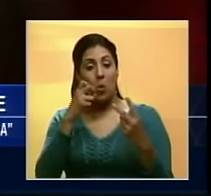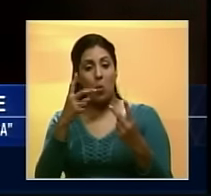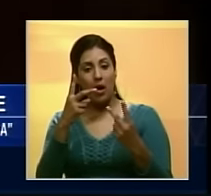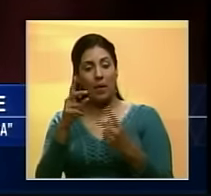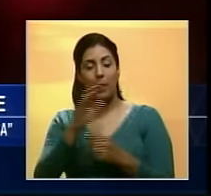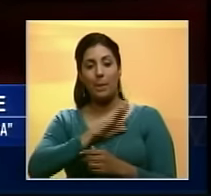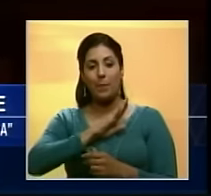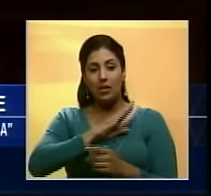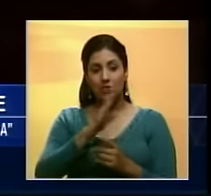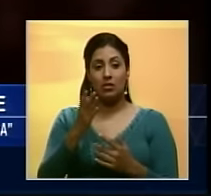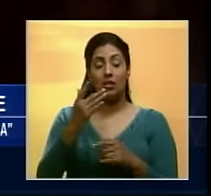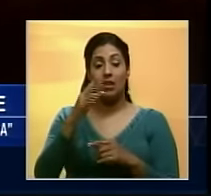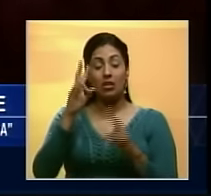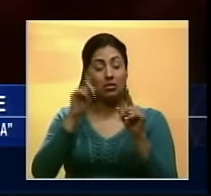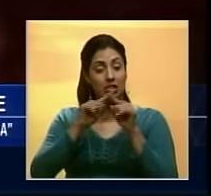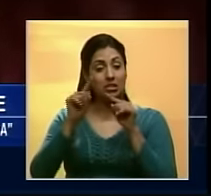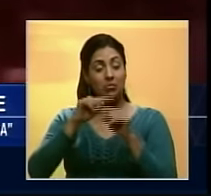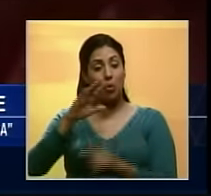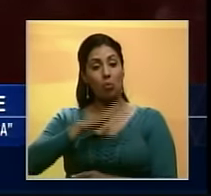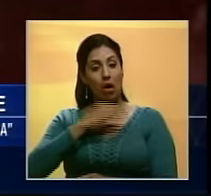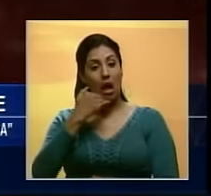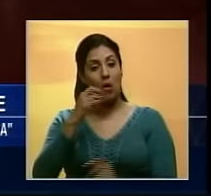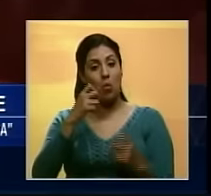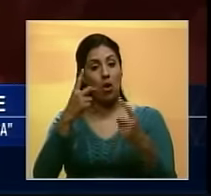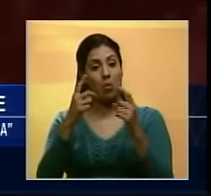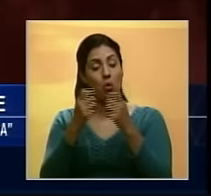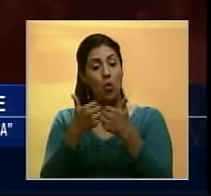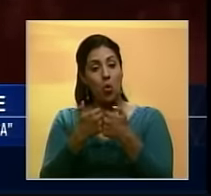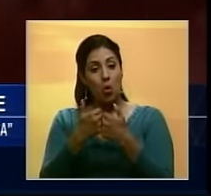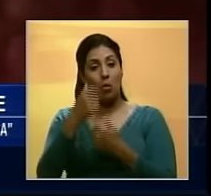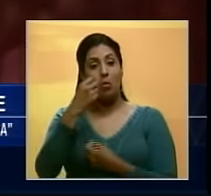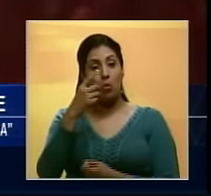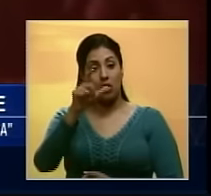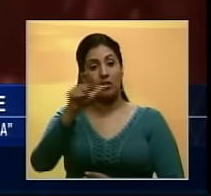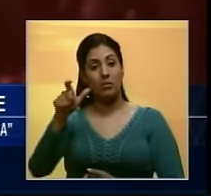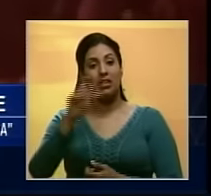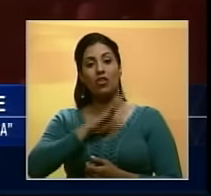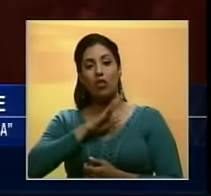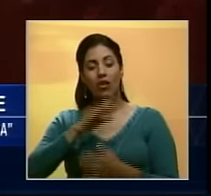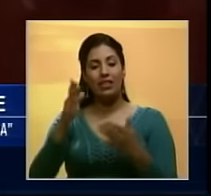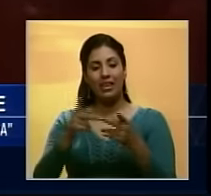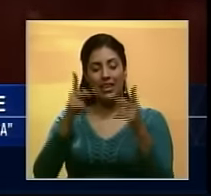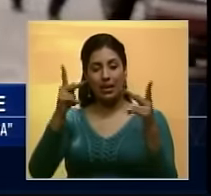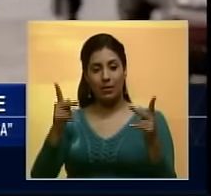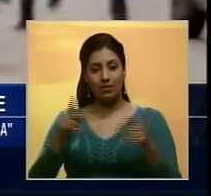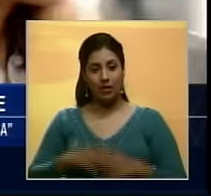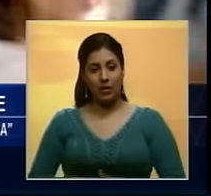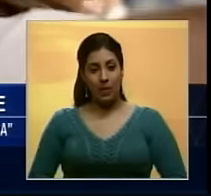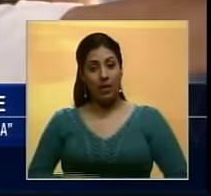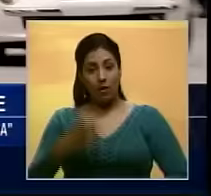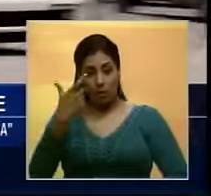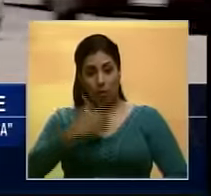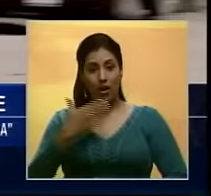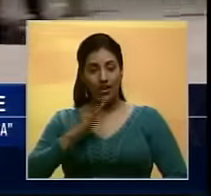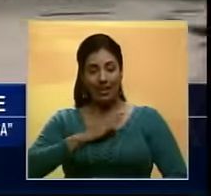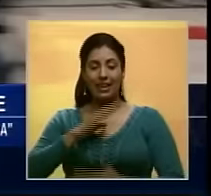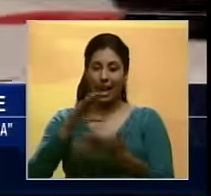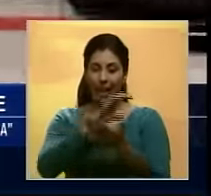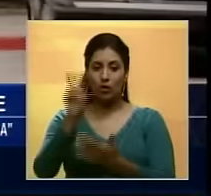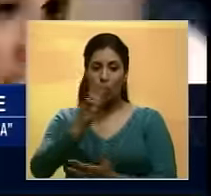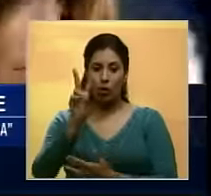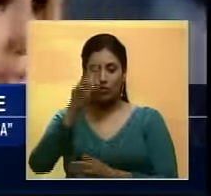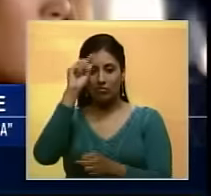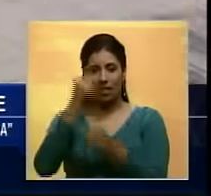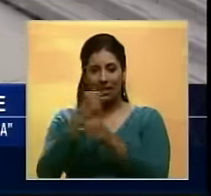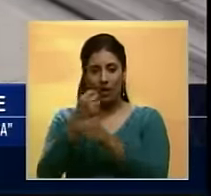más que la música Y se sospecha que sea un nuevo romance según afirma el portal de farándula TMZ La diva del Bronx y el cantante han